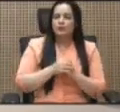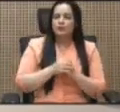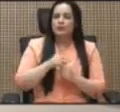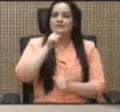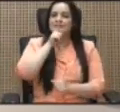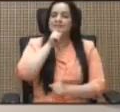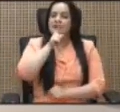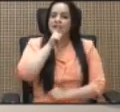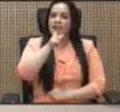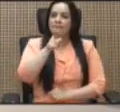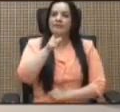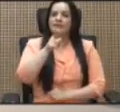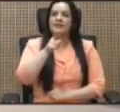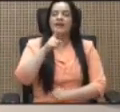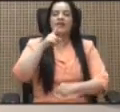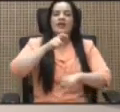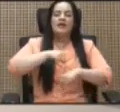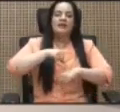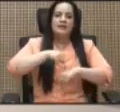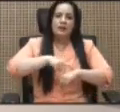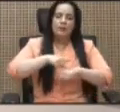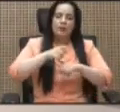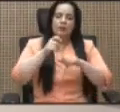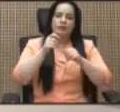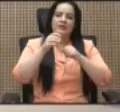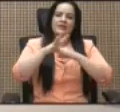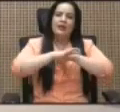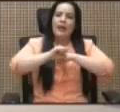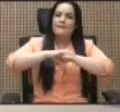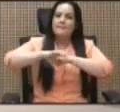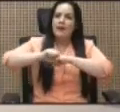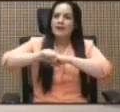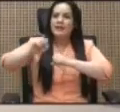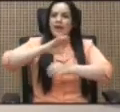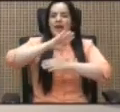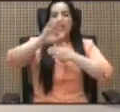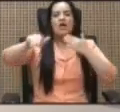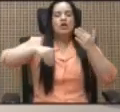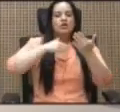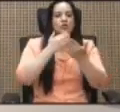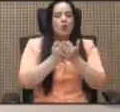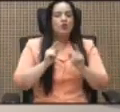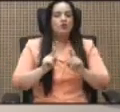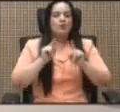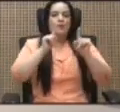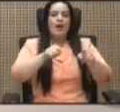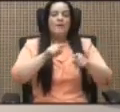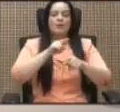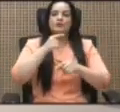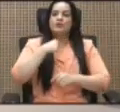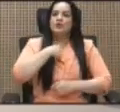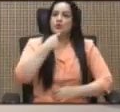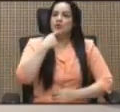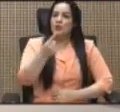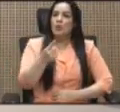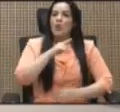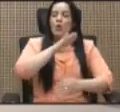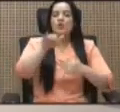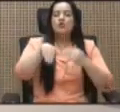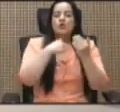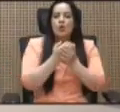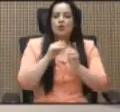Ciertamente, en tiempos de campaña, todos vamos, y digo todos vamos, a